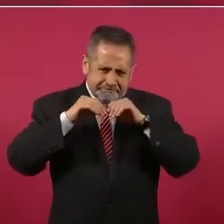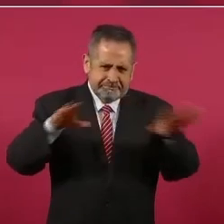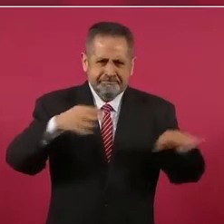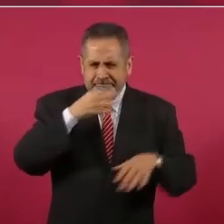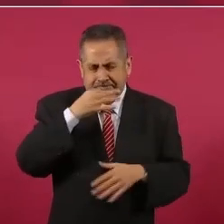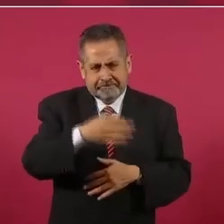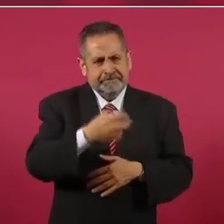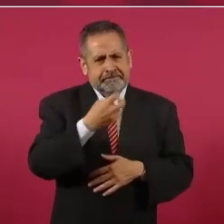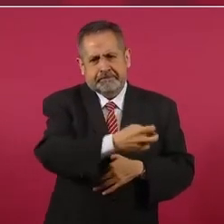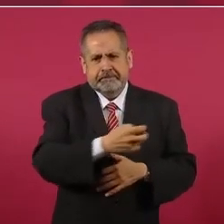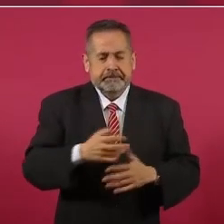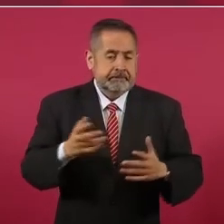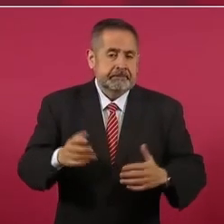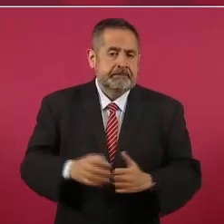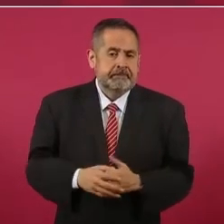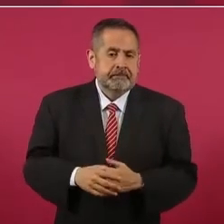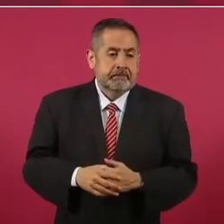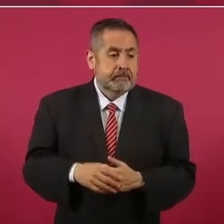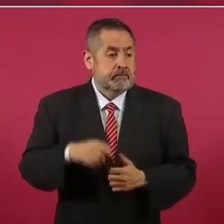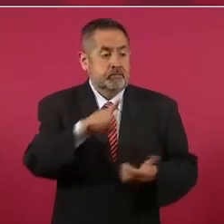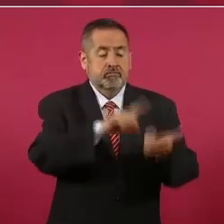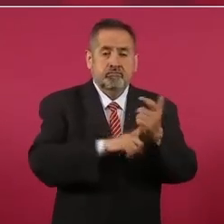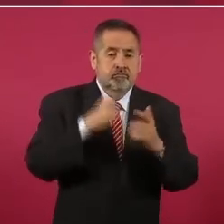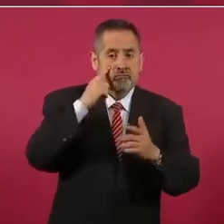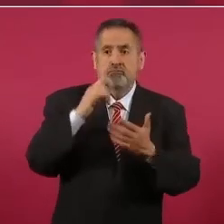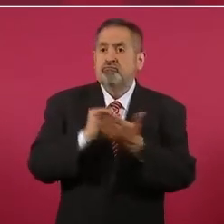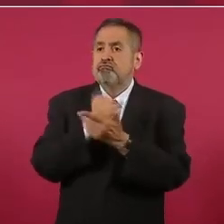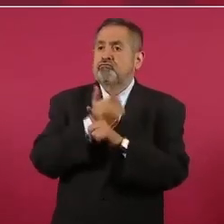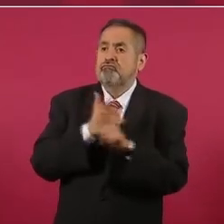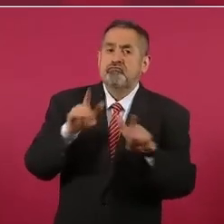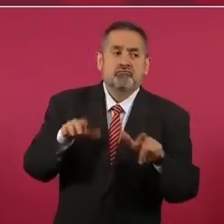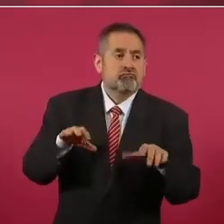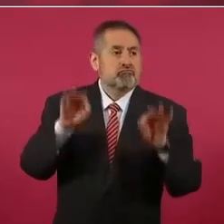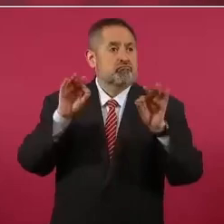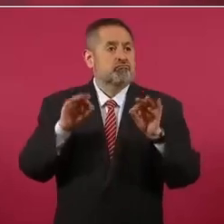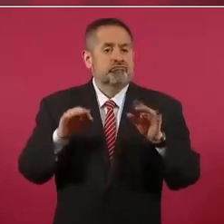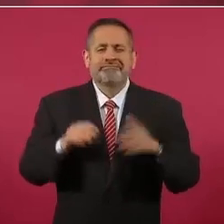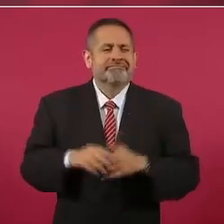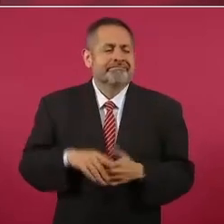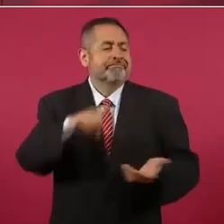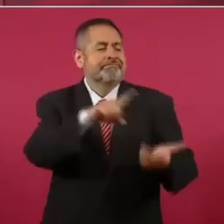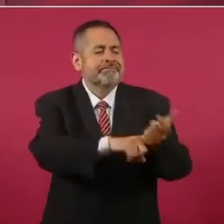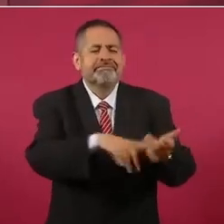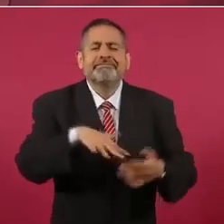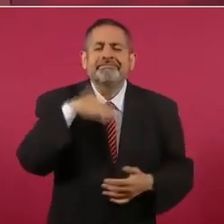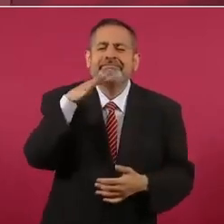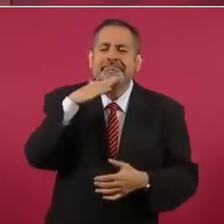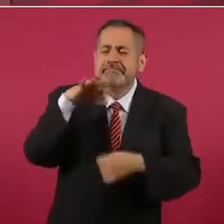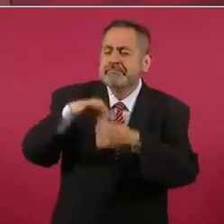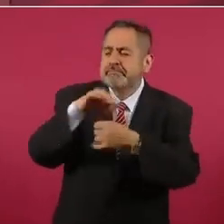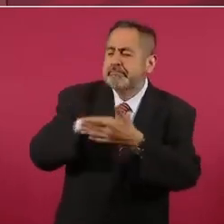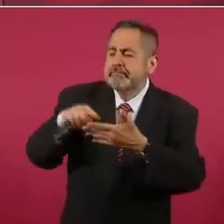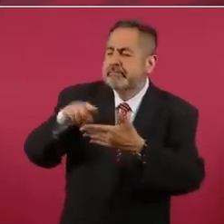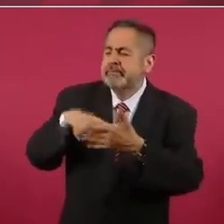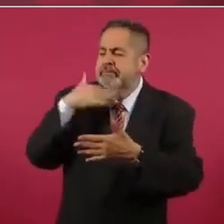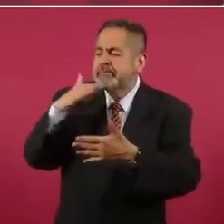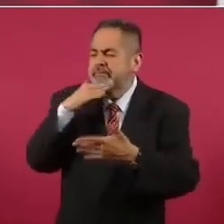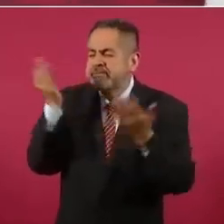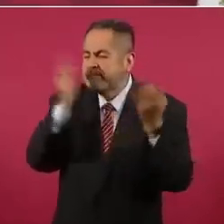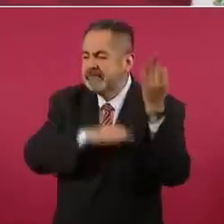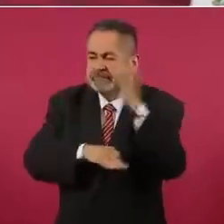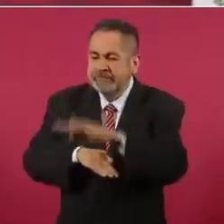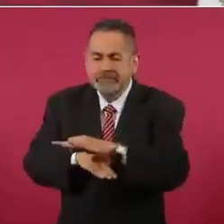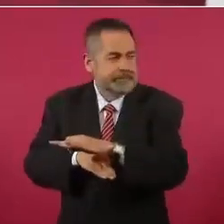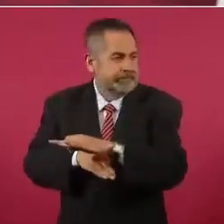y que tampoco son demócratas, son los que han participado en los fraudes electorales y quisieran seguir